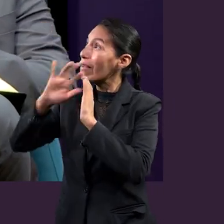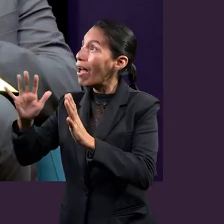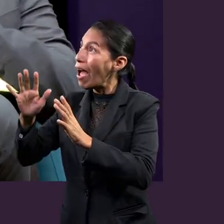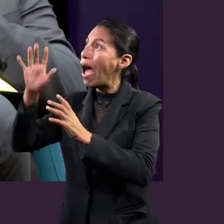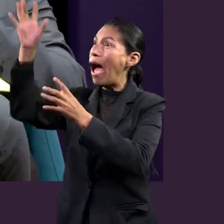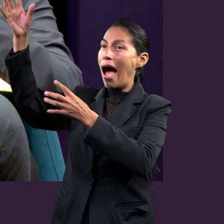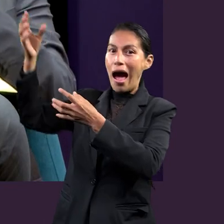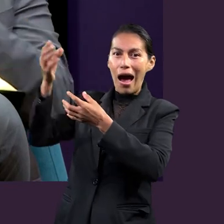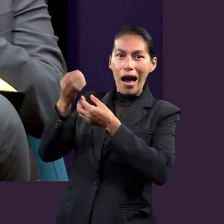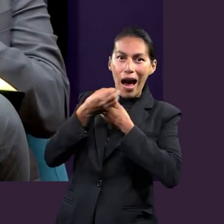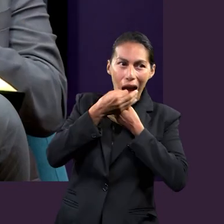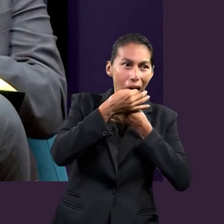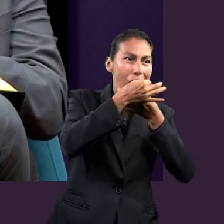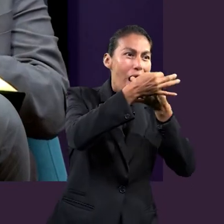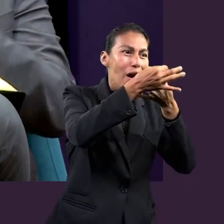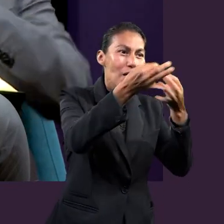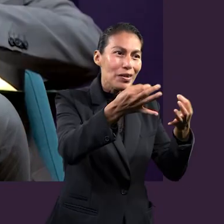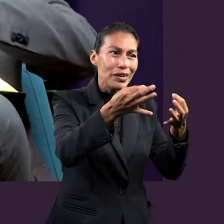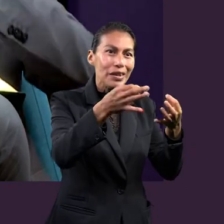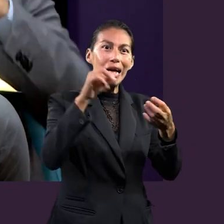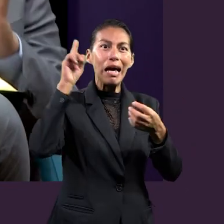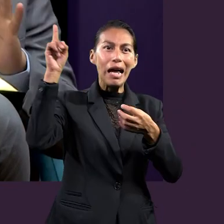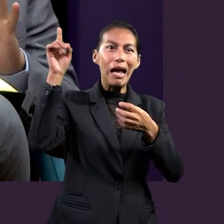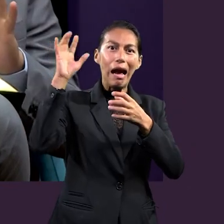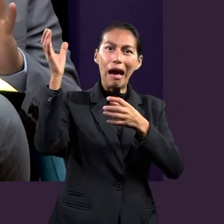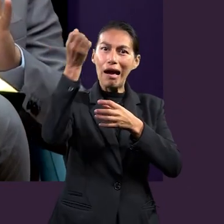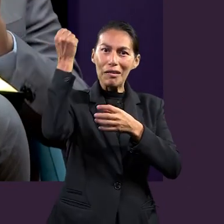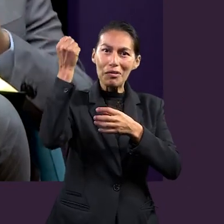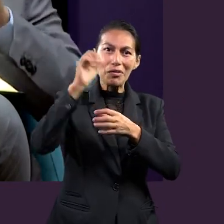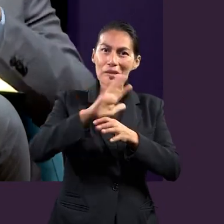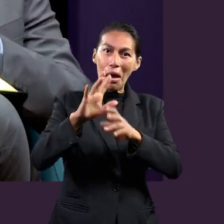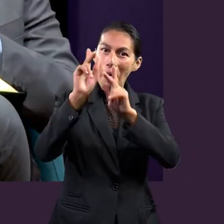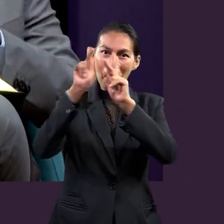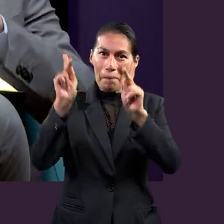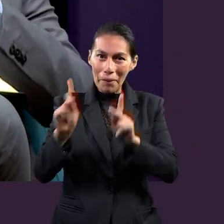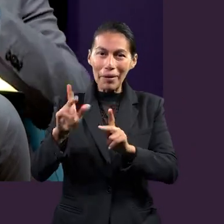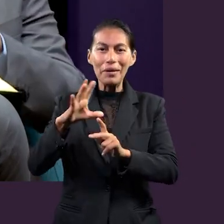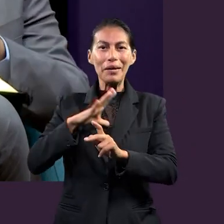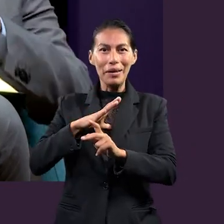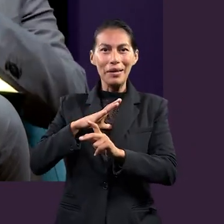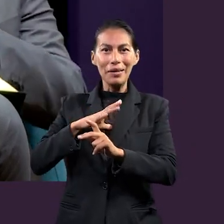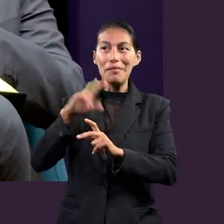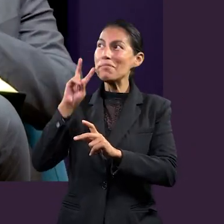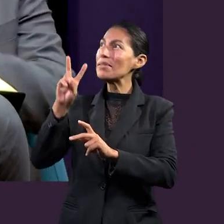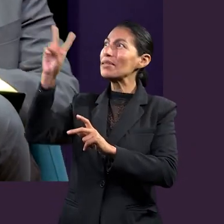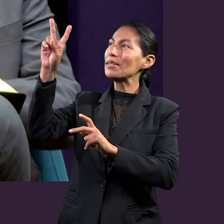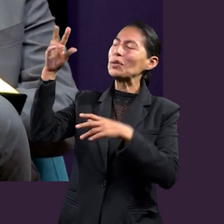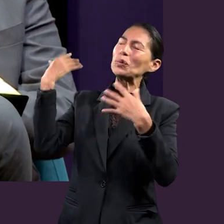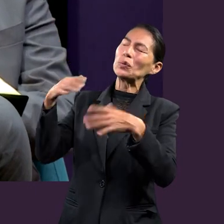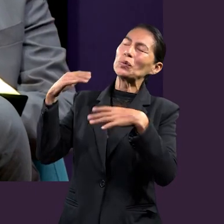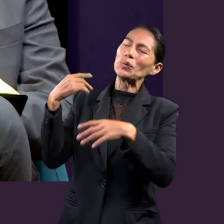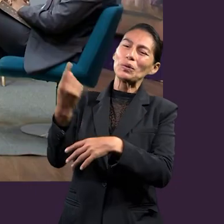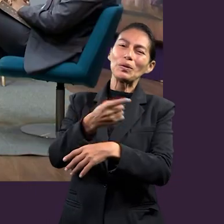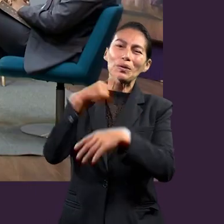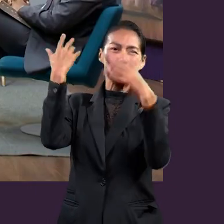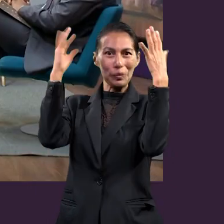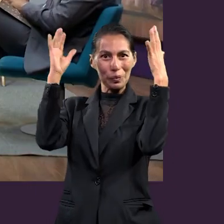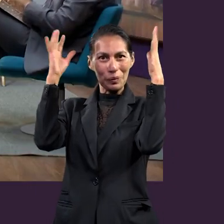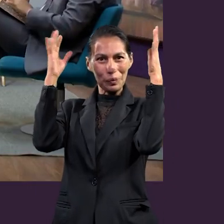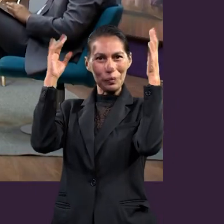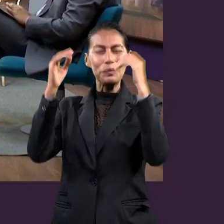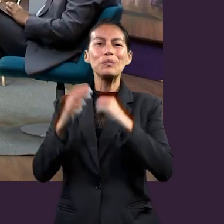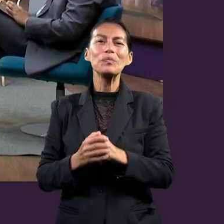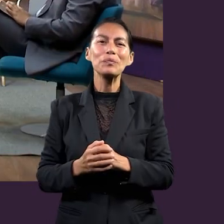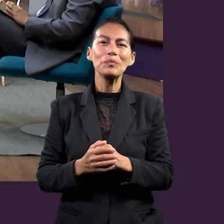hacerla, que sea parte de nosotros. No es nuestra victoria. Nosotros debemos celebrar la victoria de Cristo. Ahora, David,